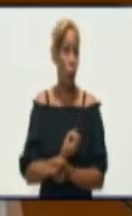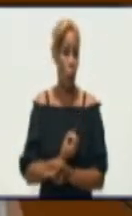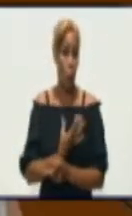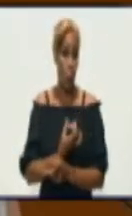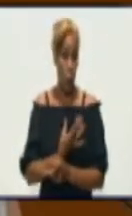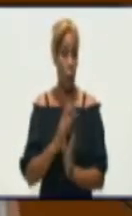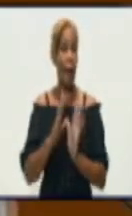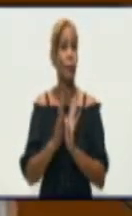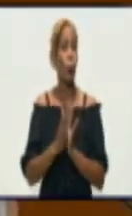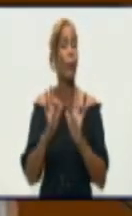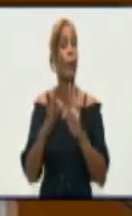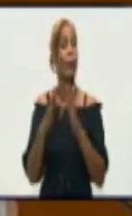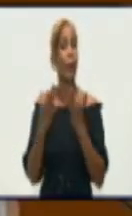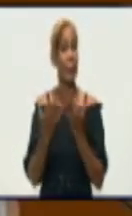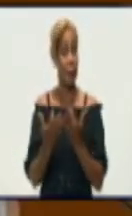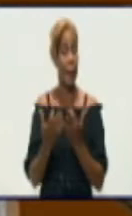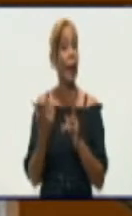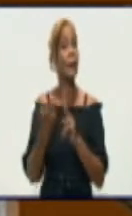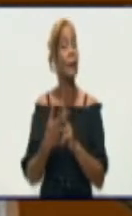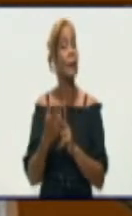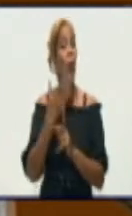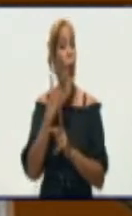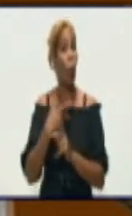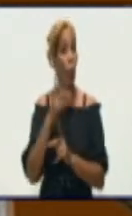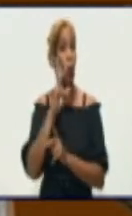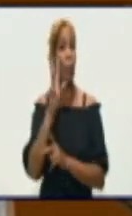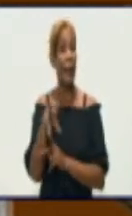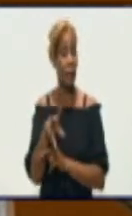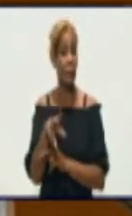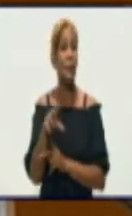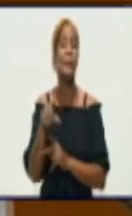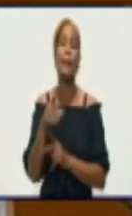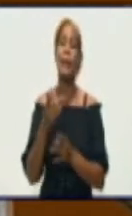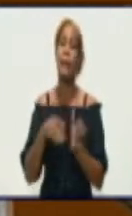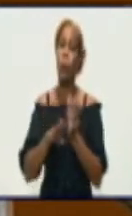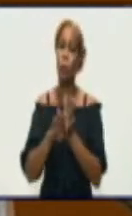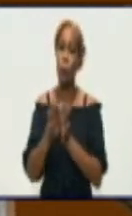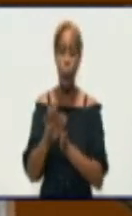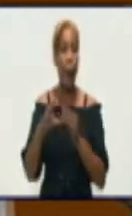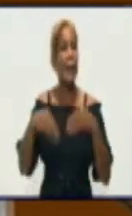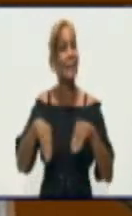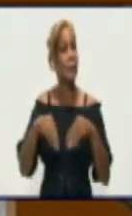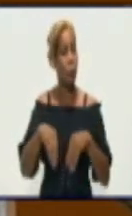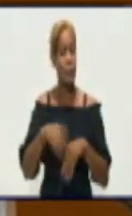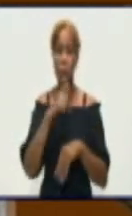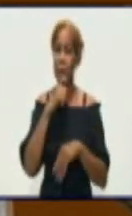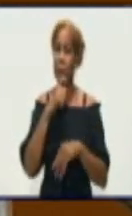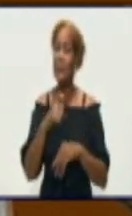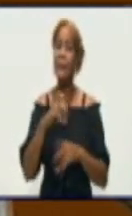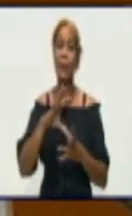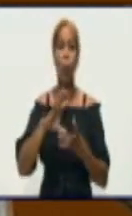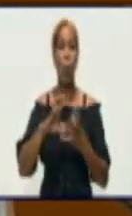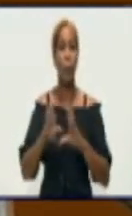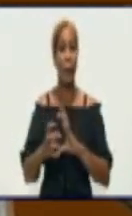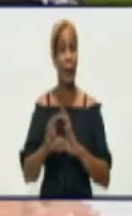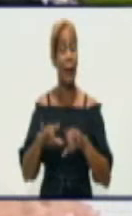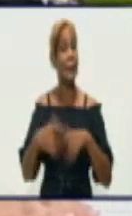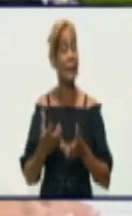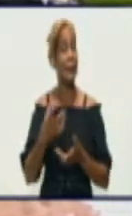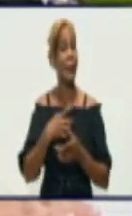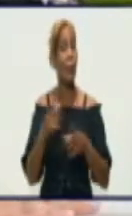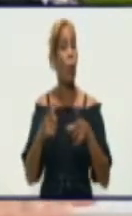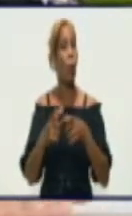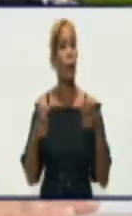y como ven, sigue siendo muy compleja la situación epidemiológica hoy de la provincia de Yunel. Seguimos con un gran número de